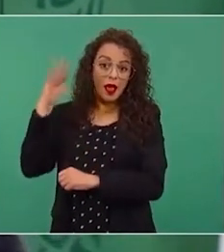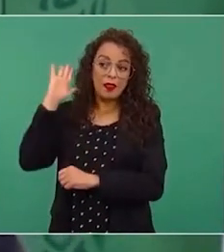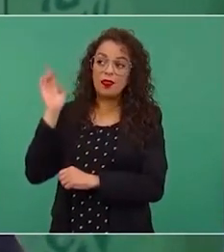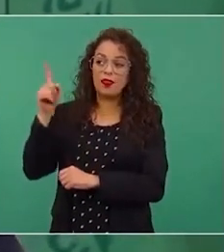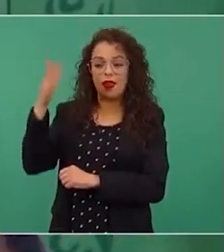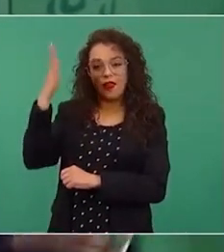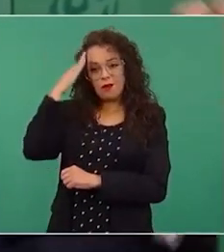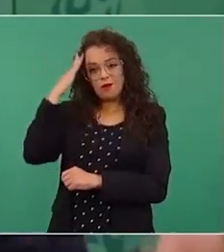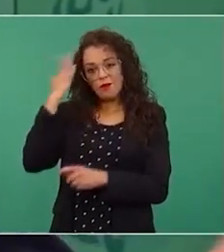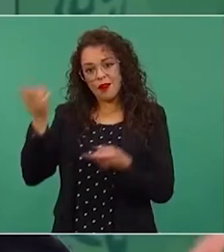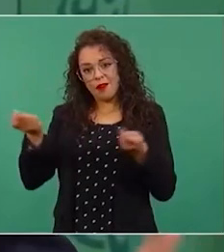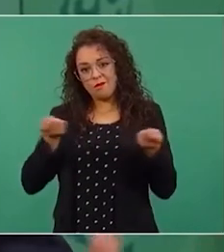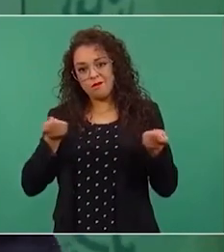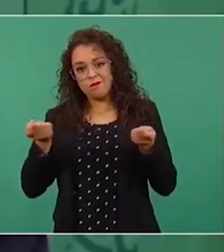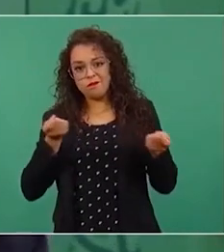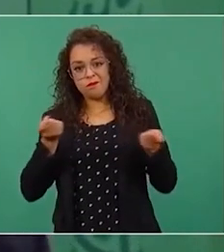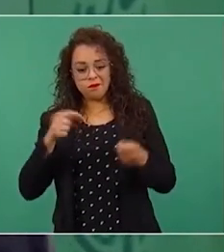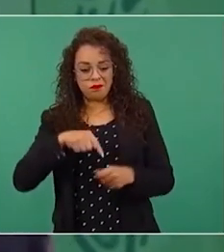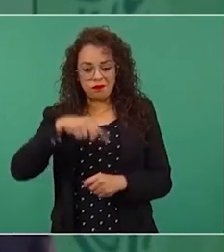en México.